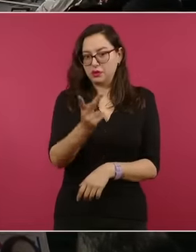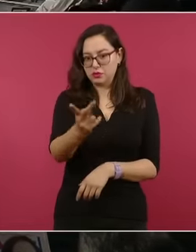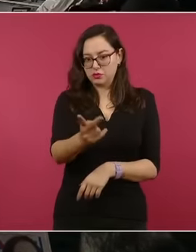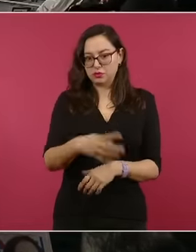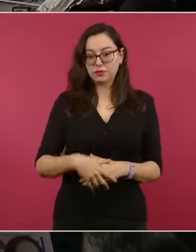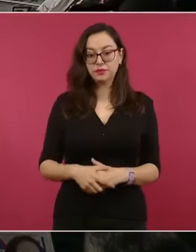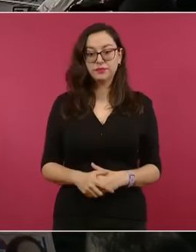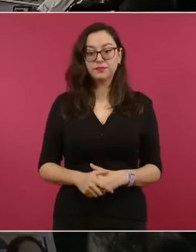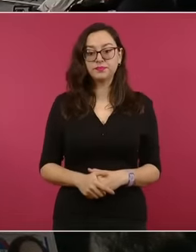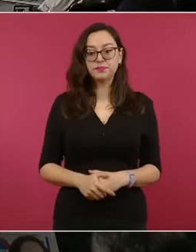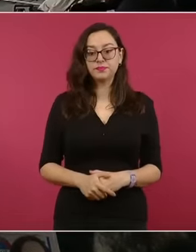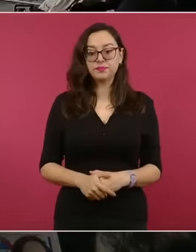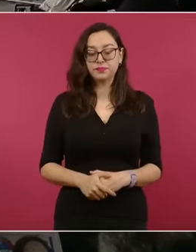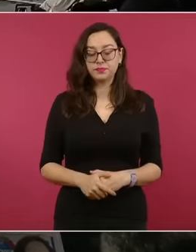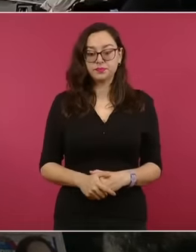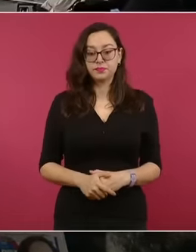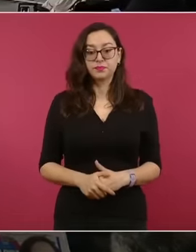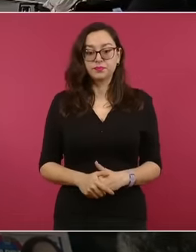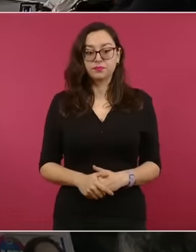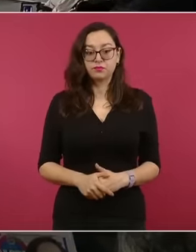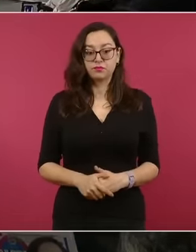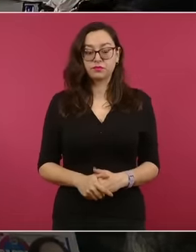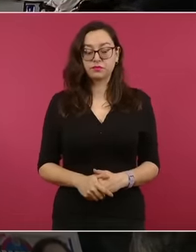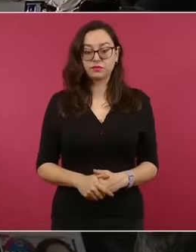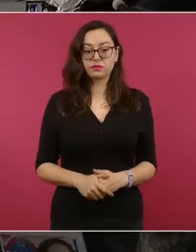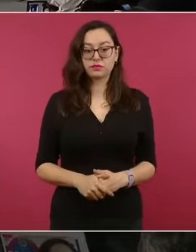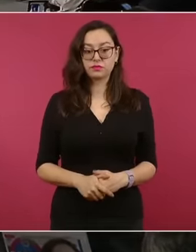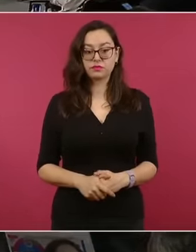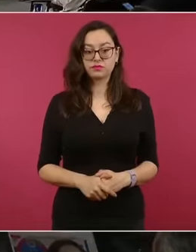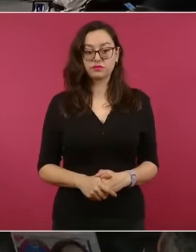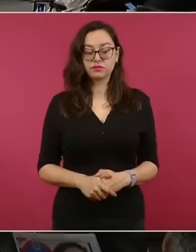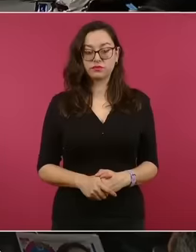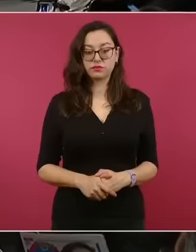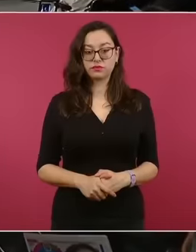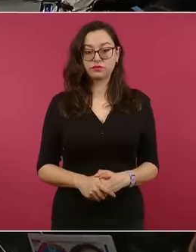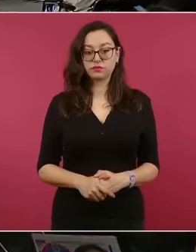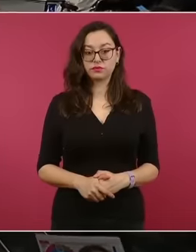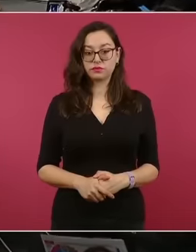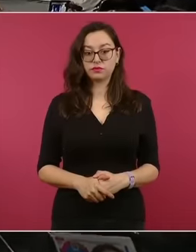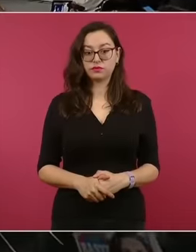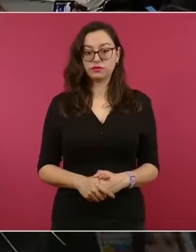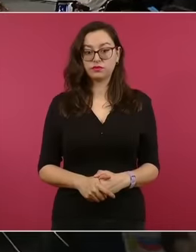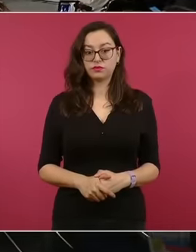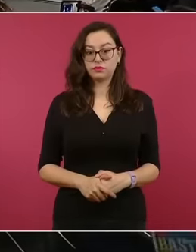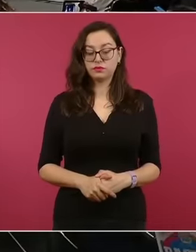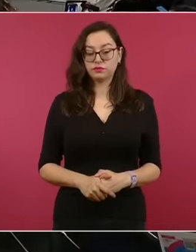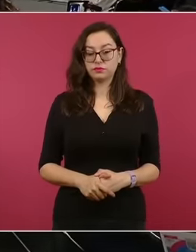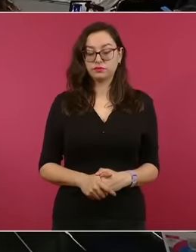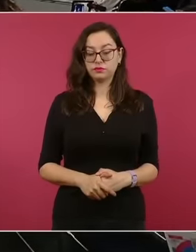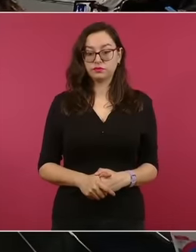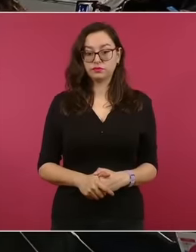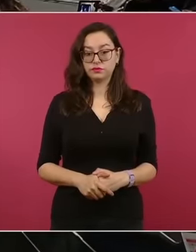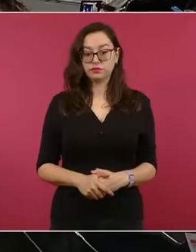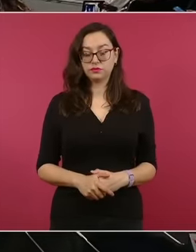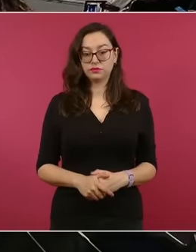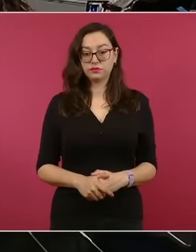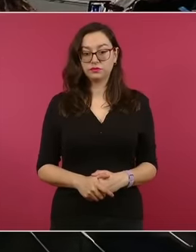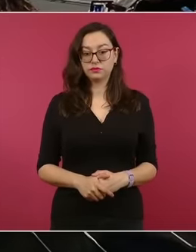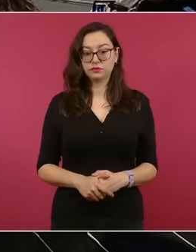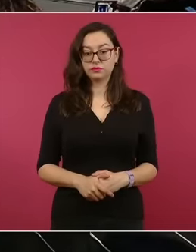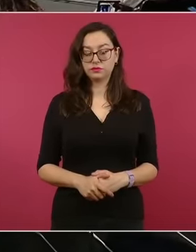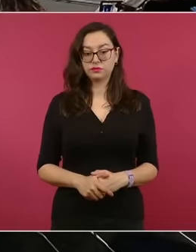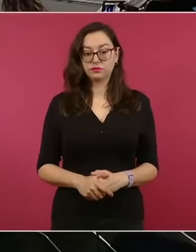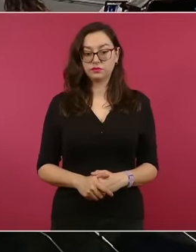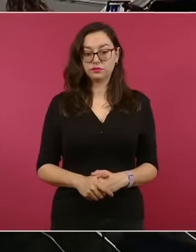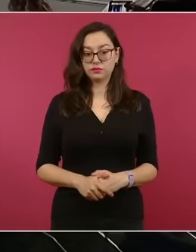lo que se busca es que